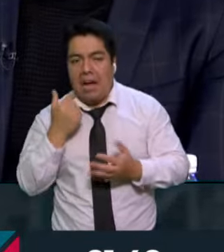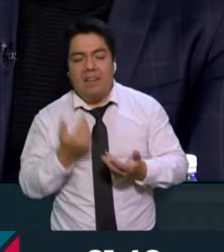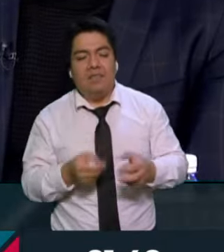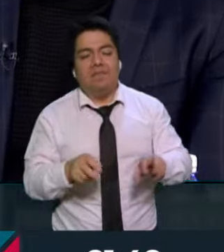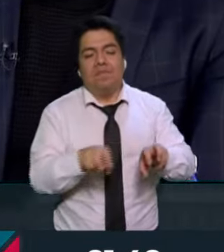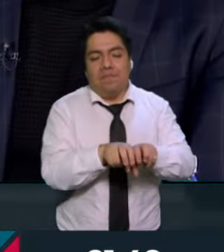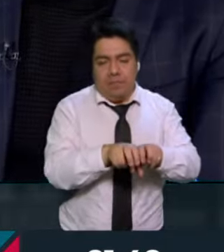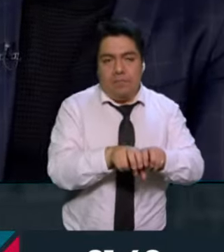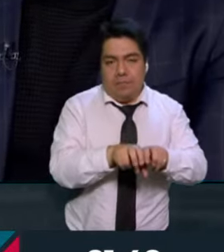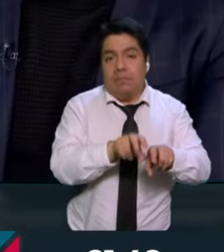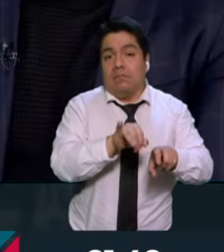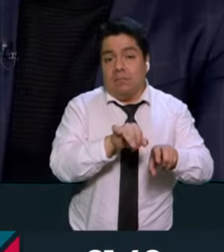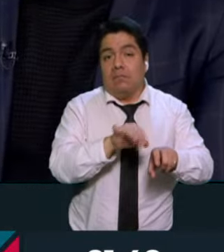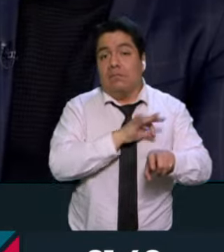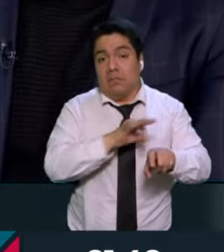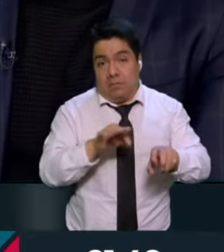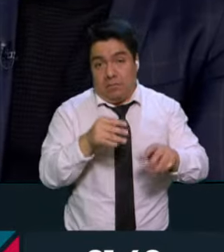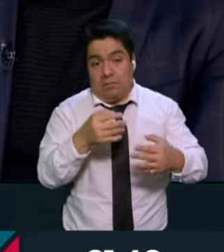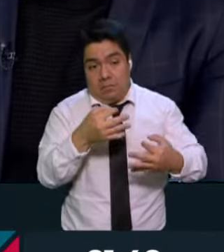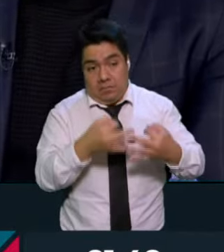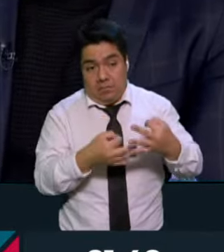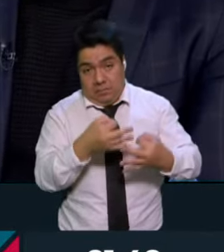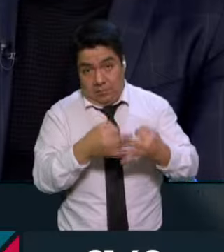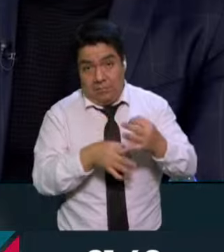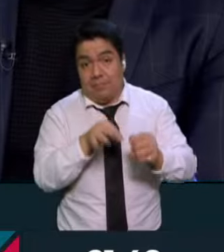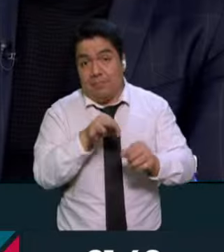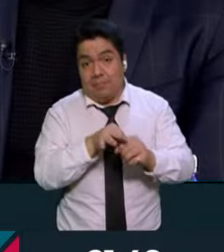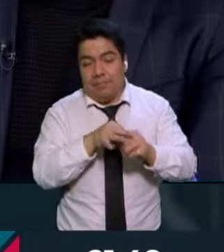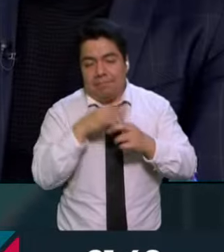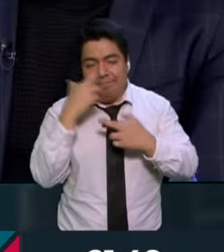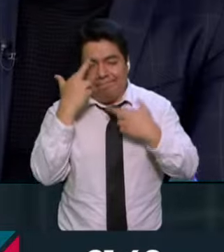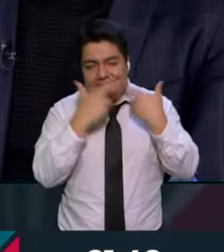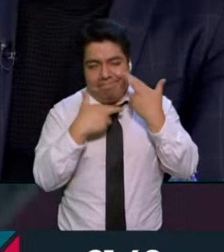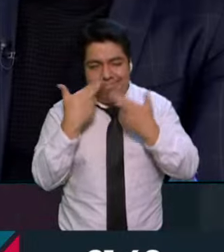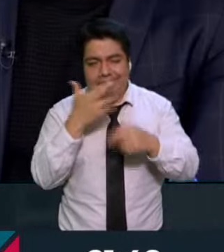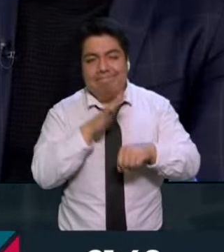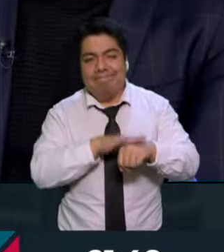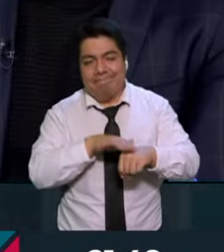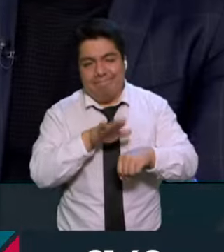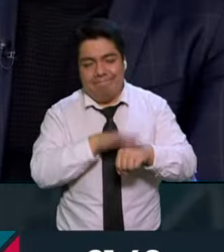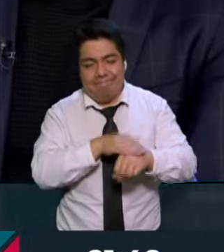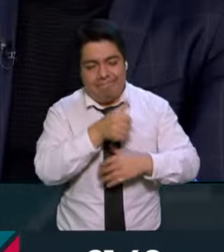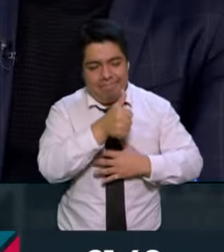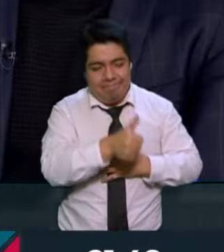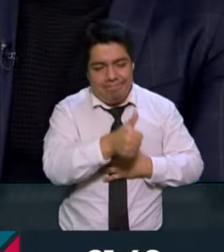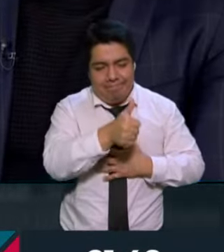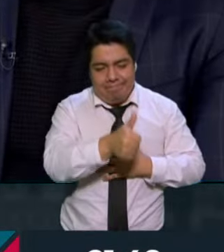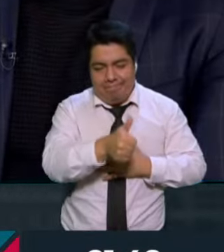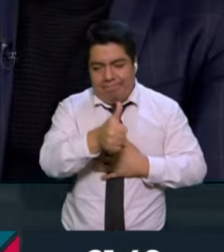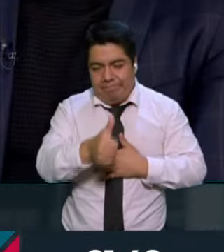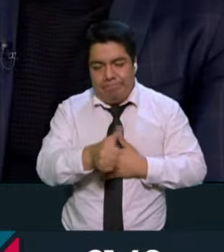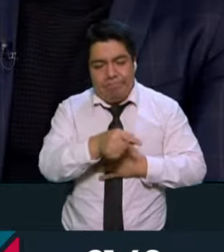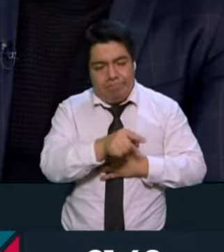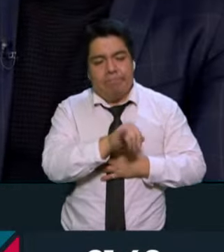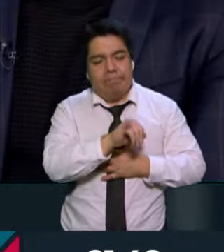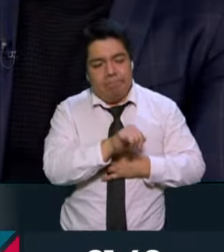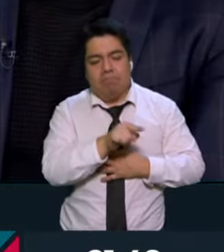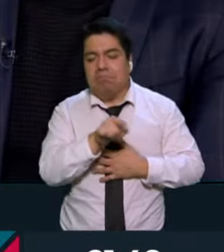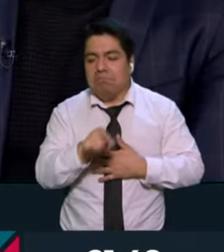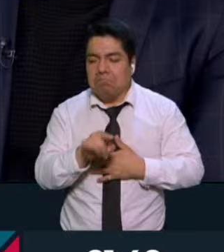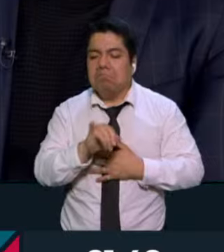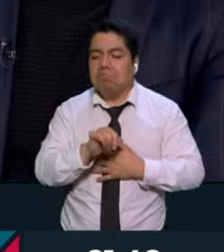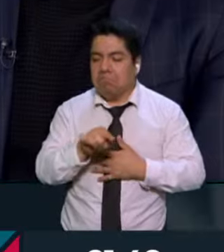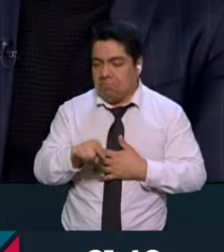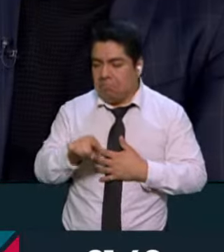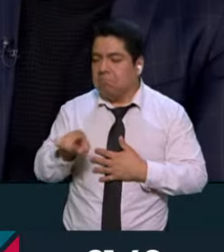militancia efectiva, que los órganos electorales revisan y califican persona por persona y dicen este ha hecho carrera acá, ha